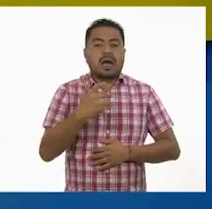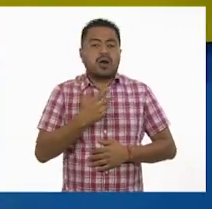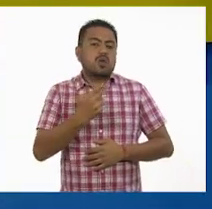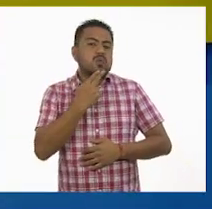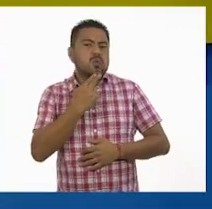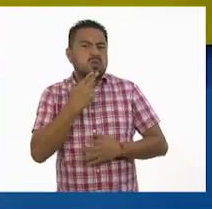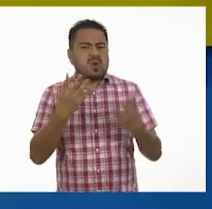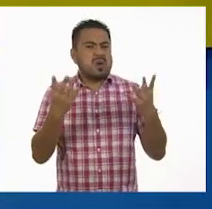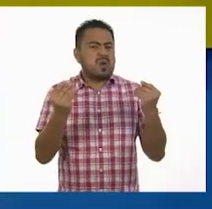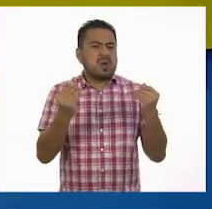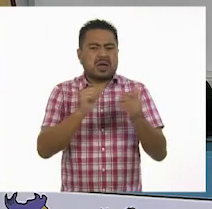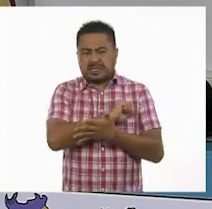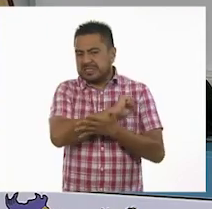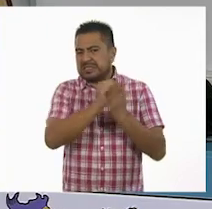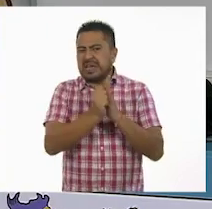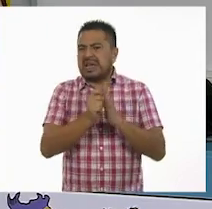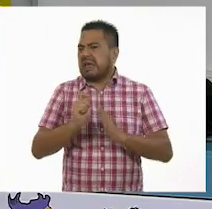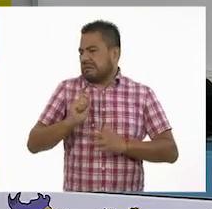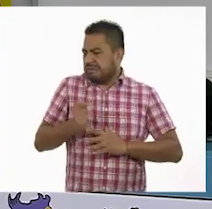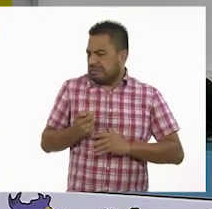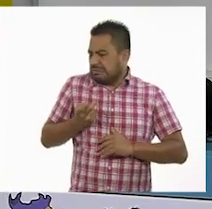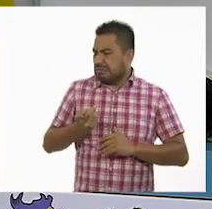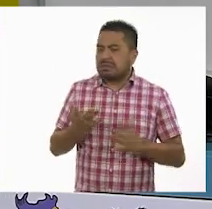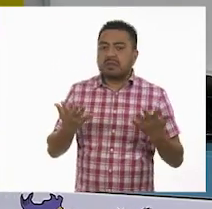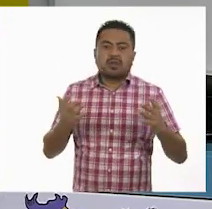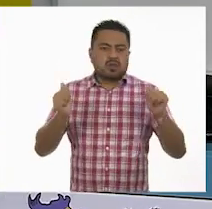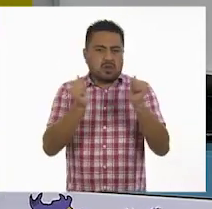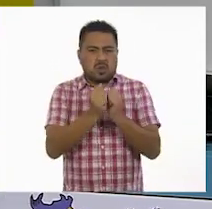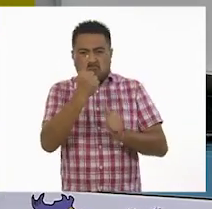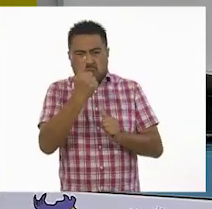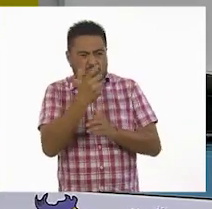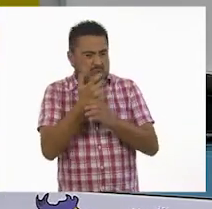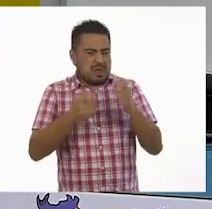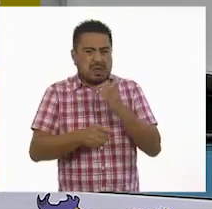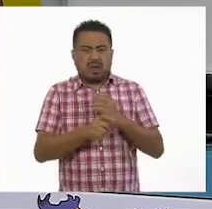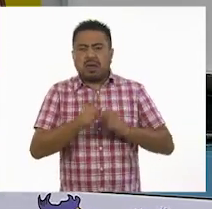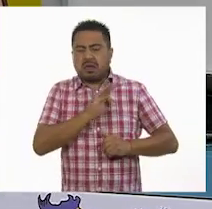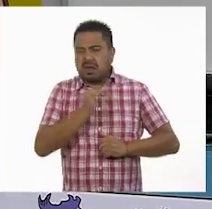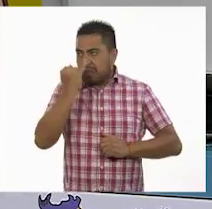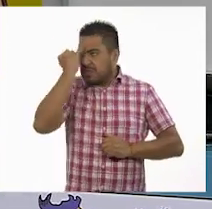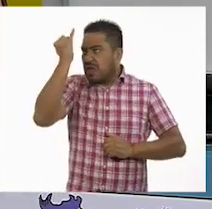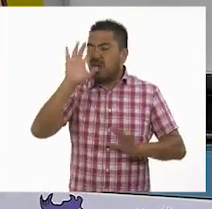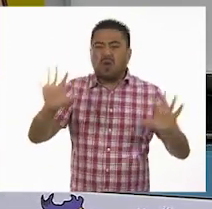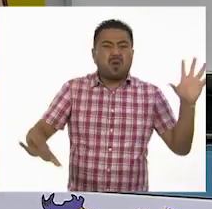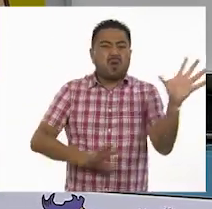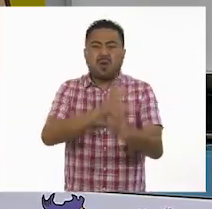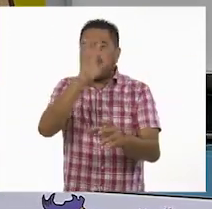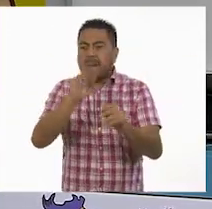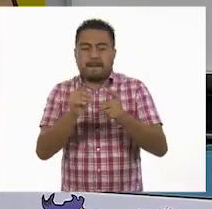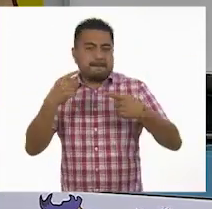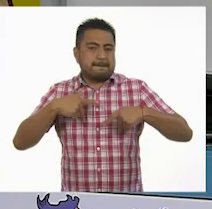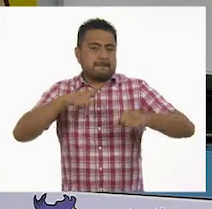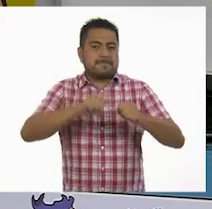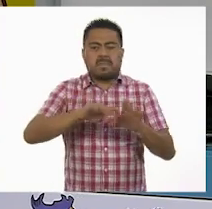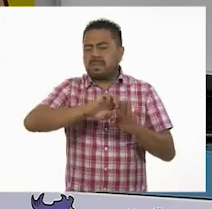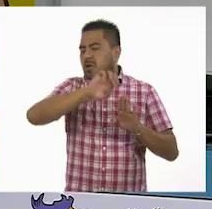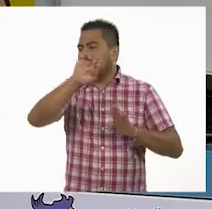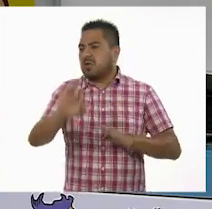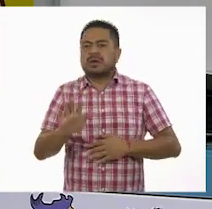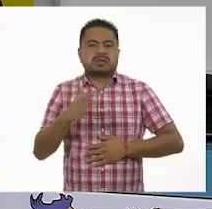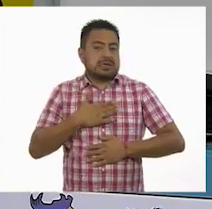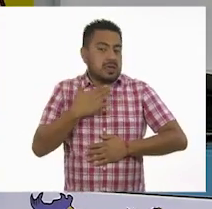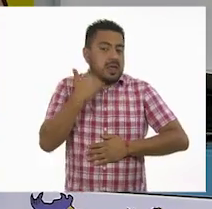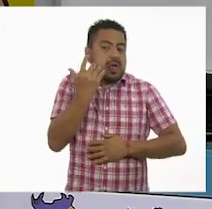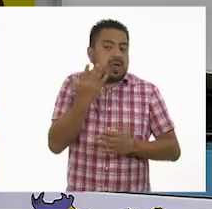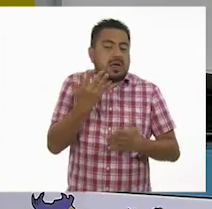Utiliza mucho el símbolo. ¿Qué quiere decir esto? Que con un elemento nos damos la idea de todo el personaje. Por ejemplo, si quiero